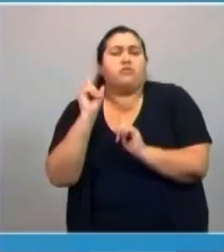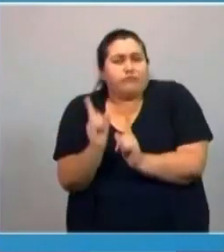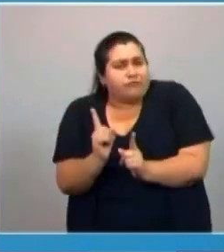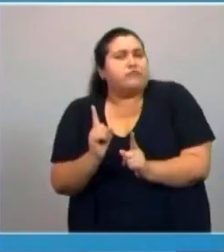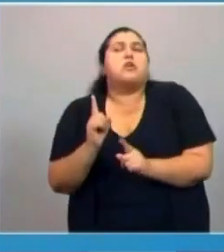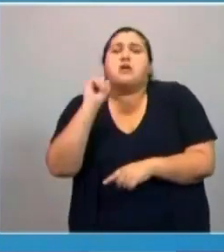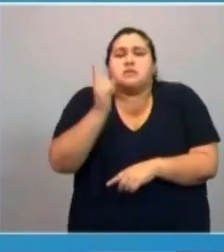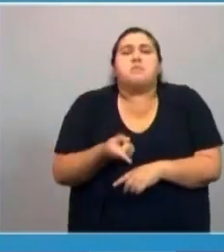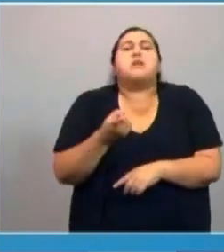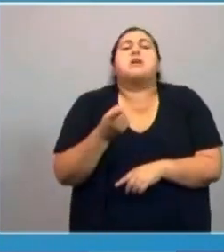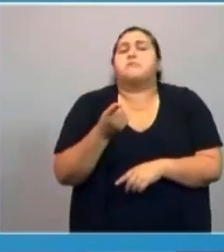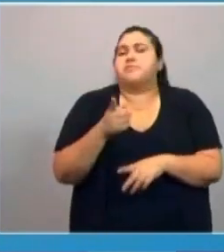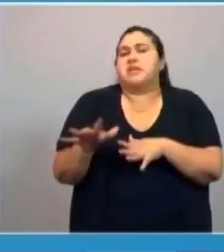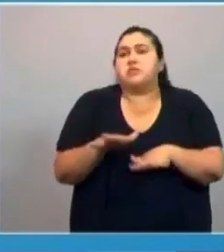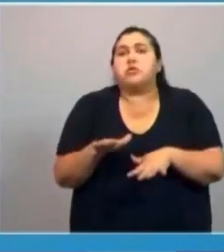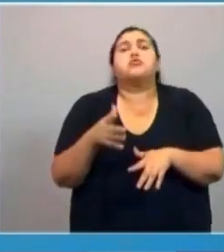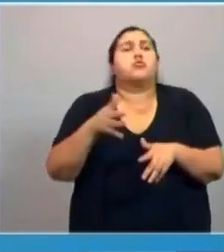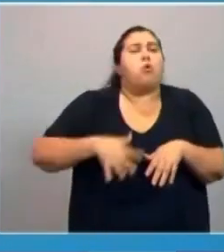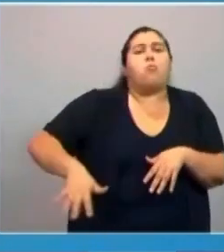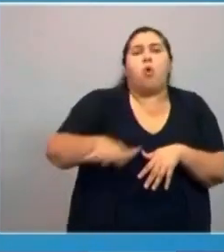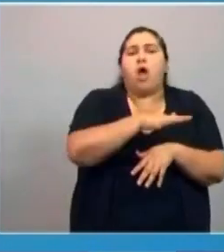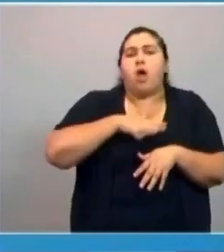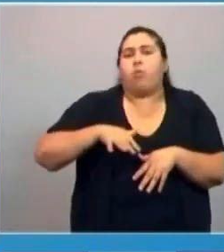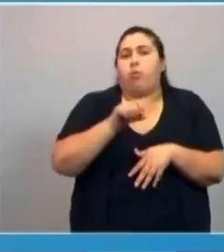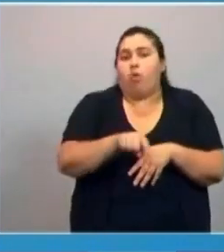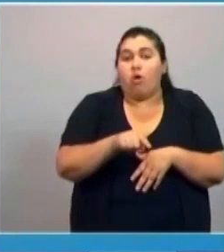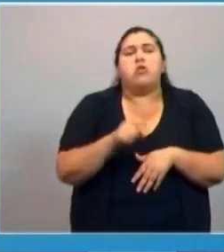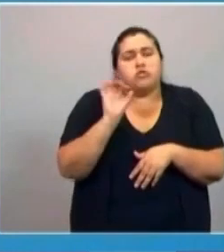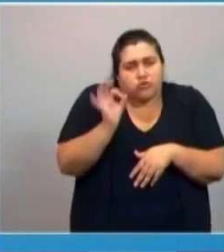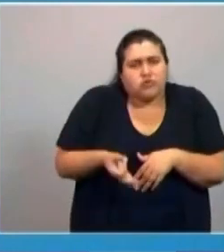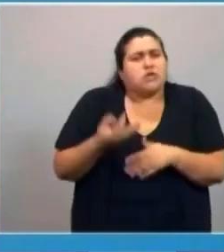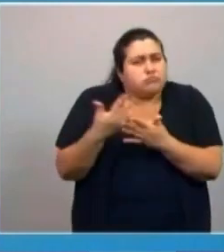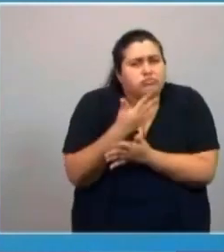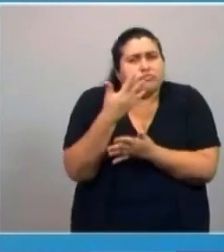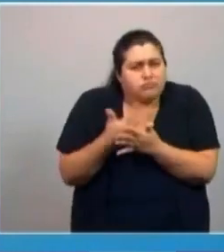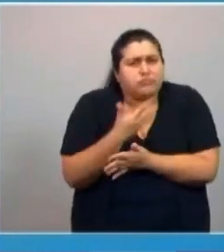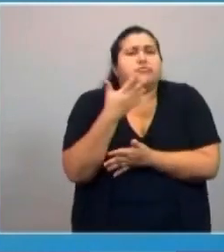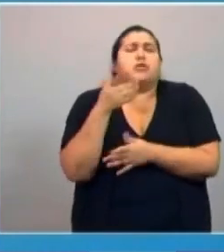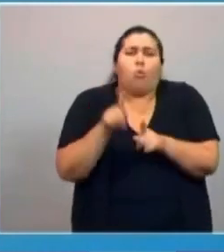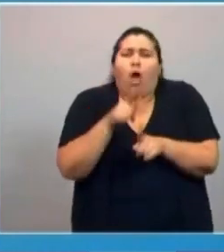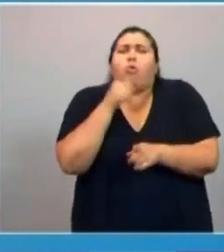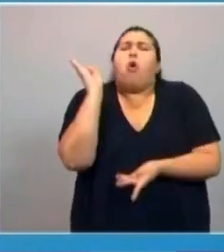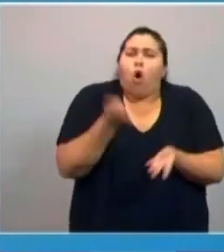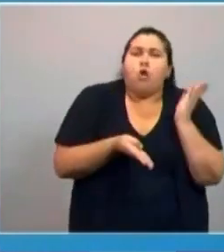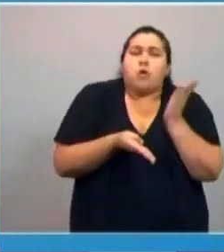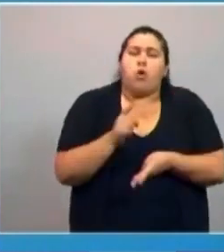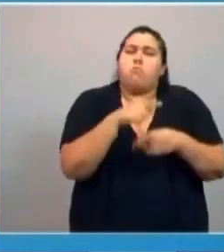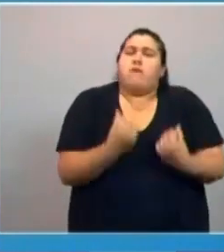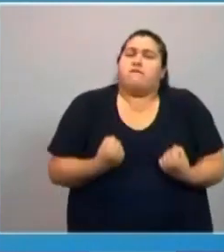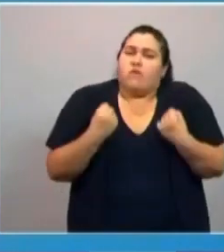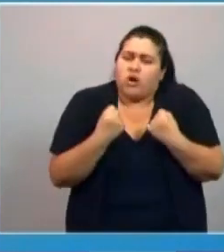también, por supuesto, a la solidaridad de un pueblo que a pesar de todos estos golpes, sigue luchando.